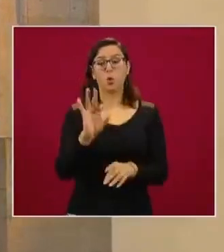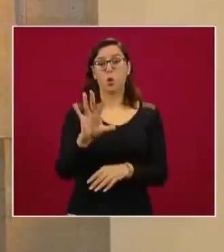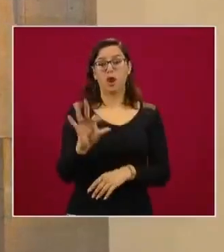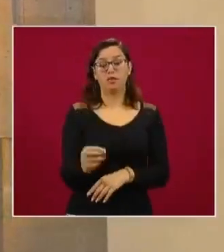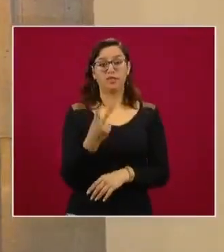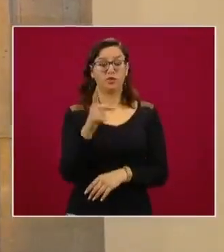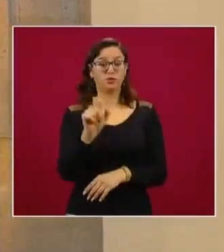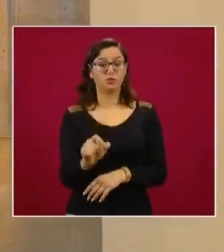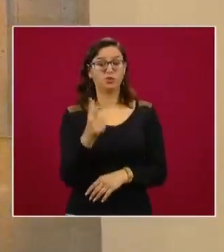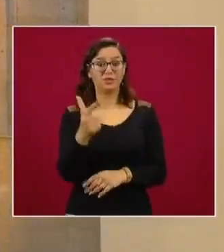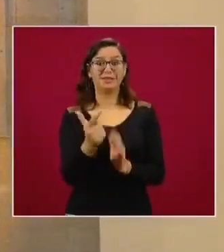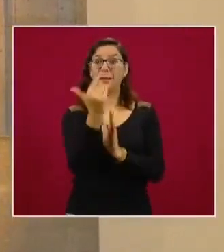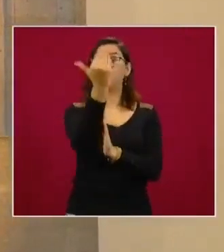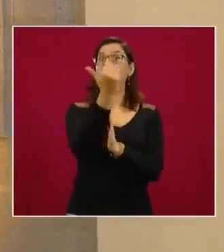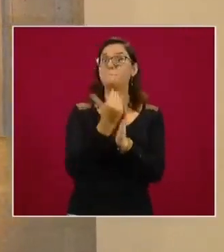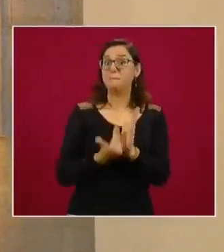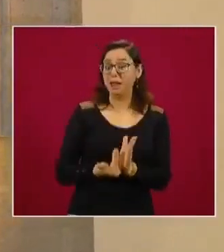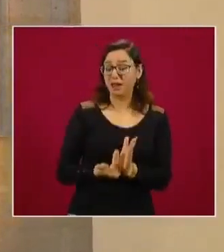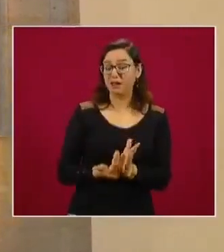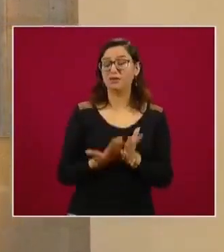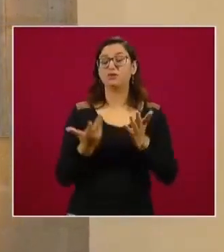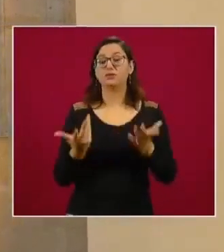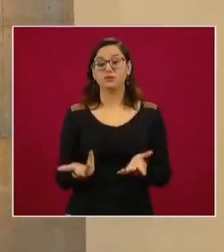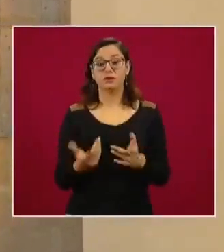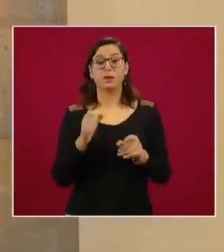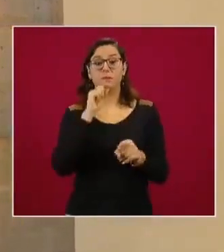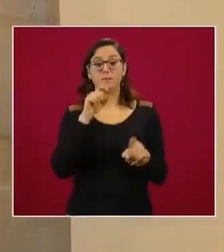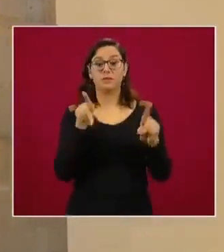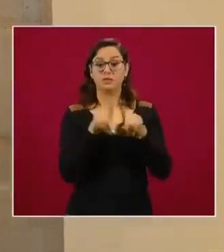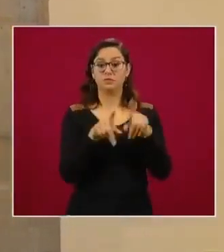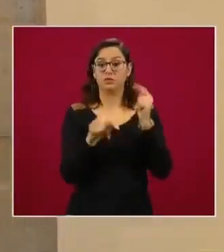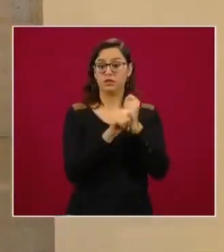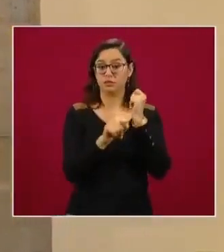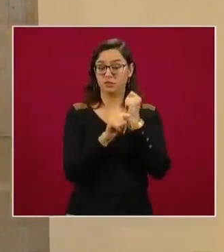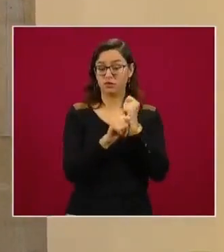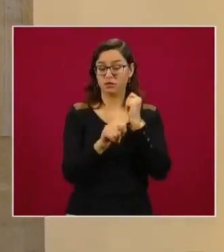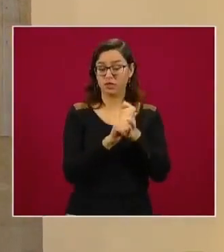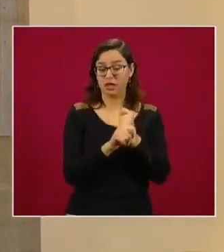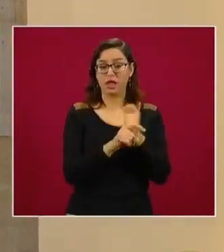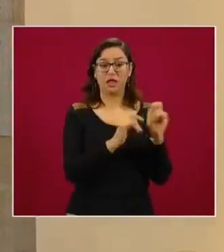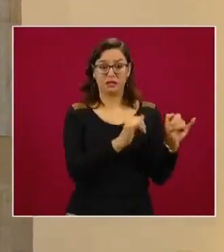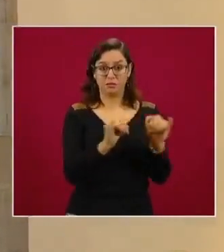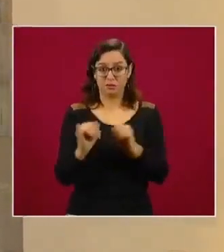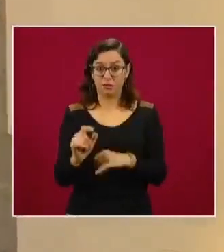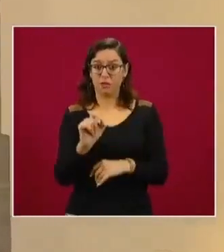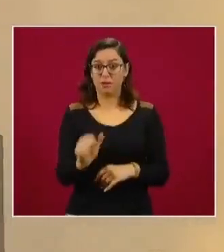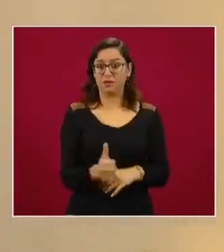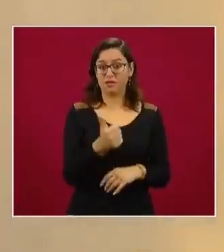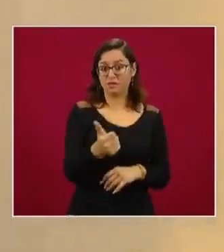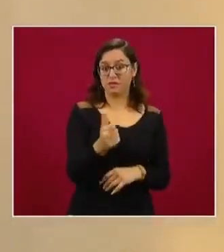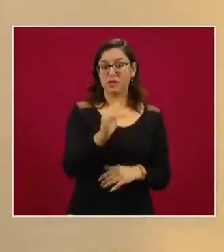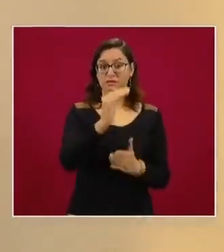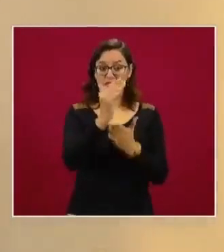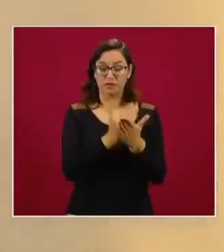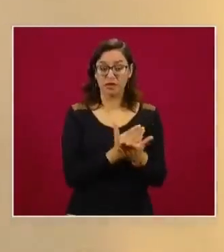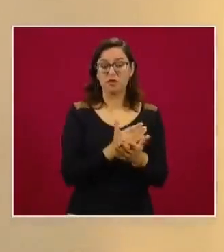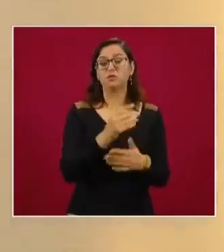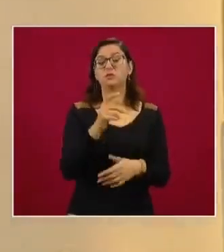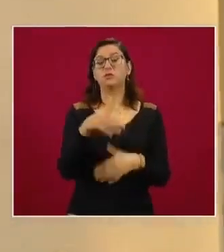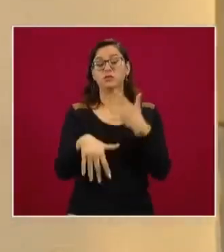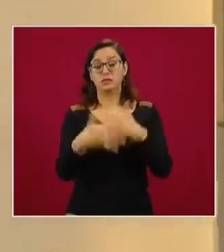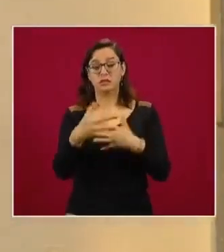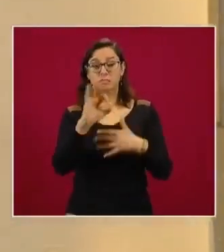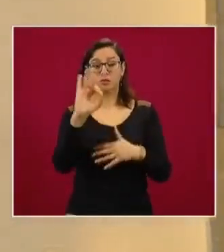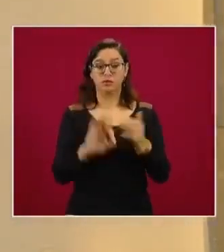la baja, robo a transporte público individual, menos 26 a la baja, transporte individual, menos 15 a la baja,